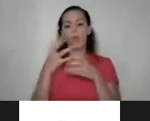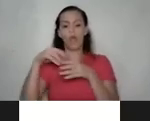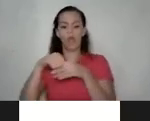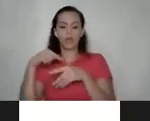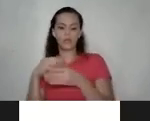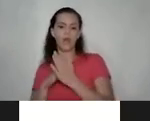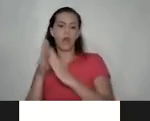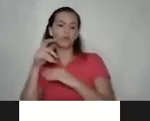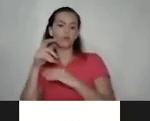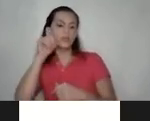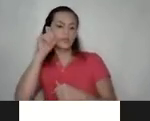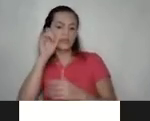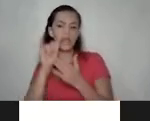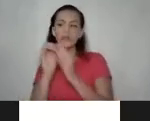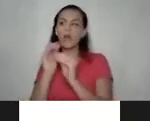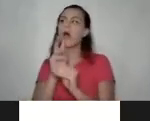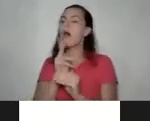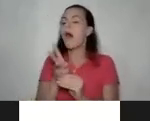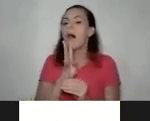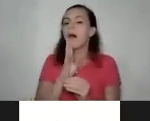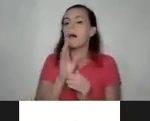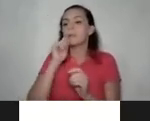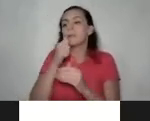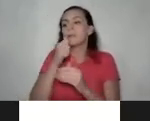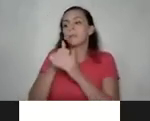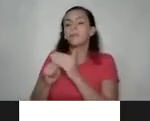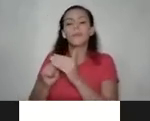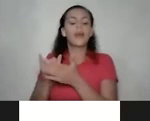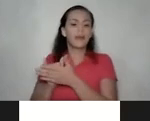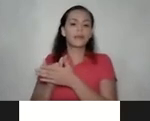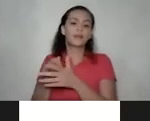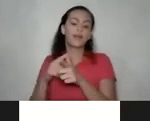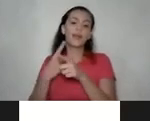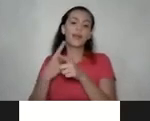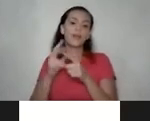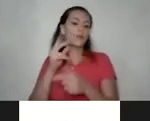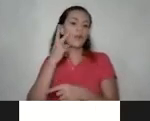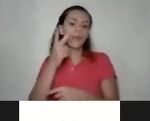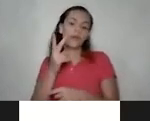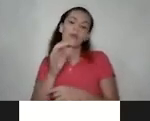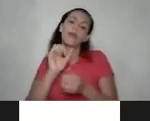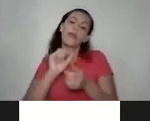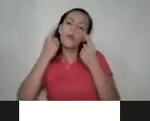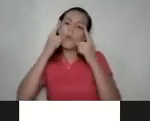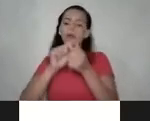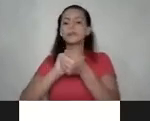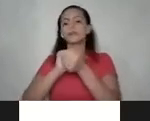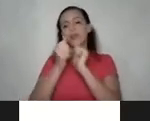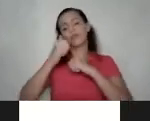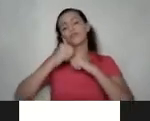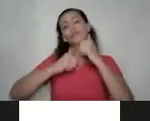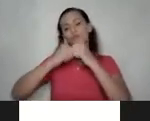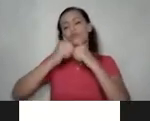nadie lo habla y hay impunidad al respecto al no ser consecuente no voy a lograr ese cambio estructural entonces básicamente